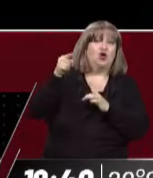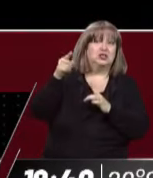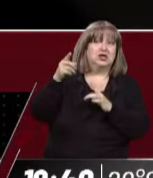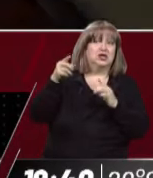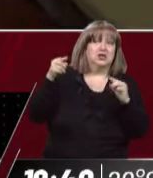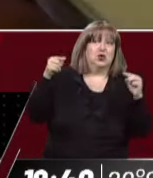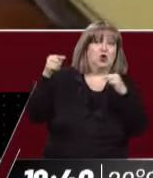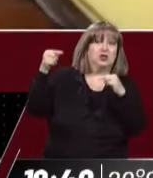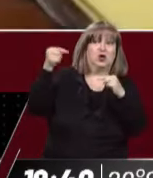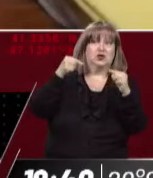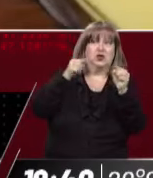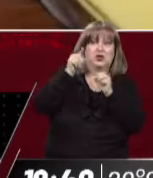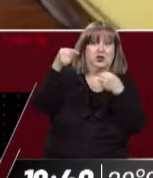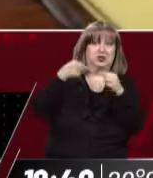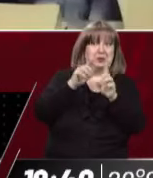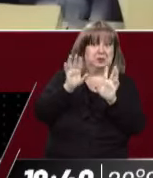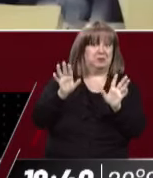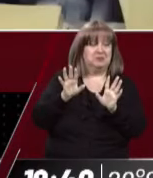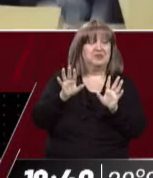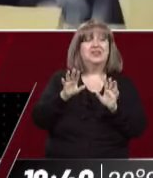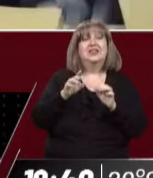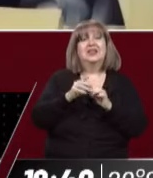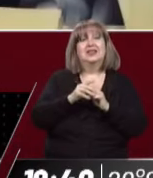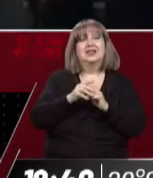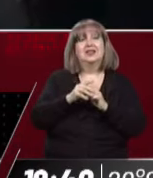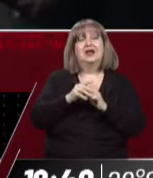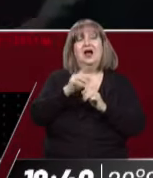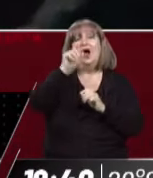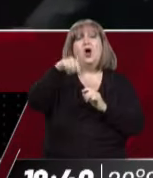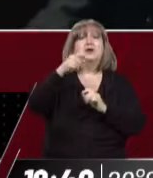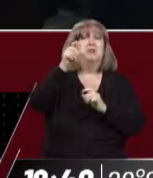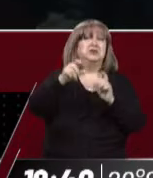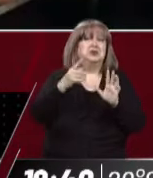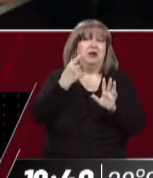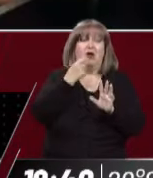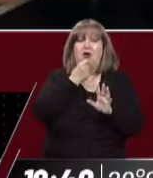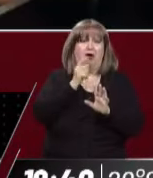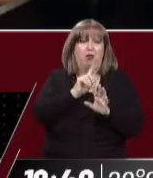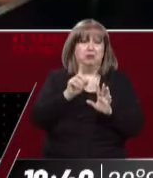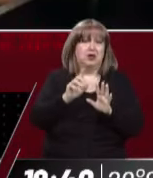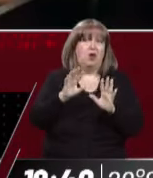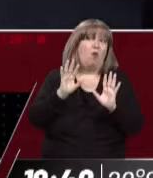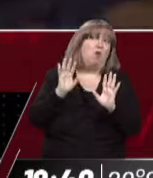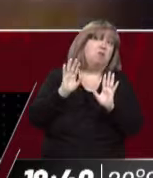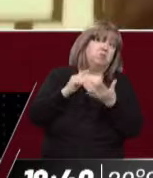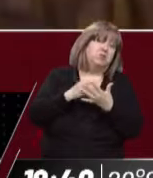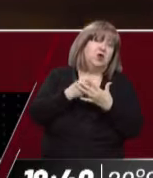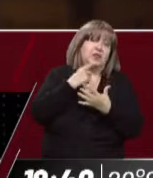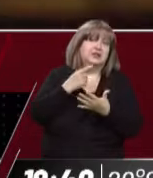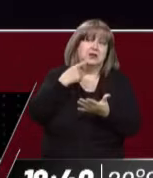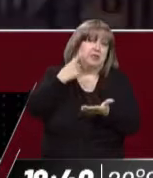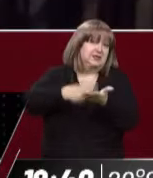a otras personas sí no les gustó, o simplemente quieren validar